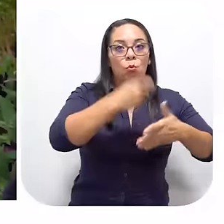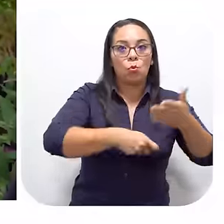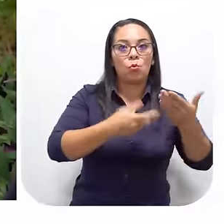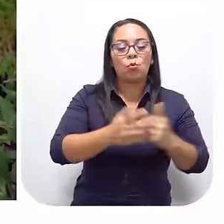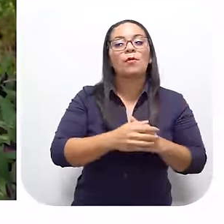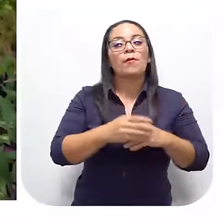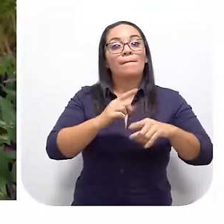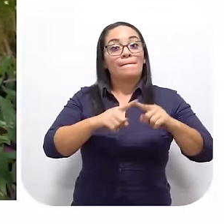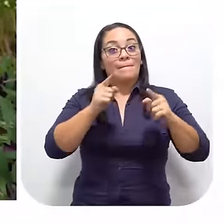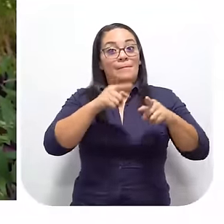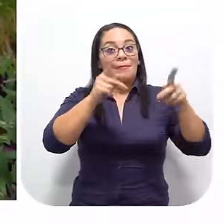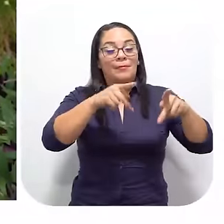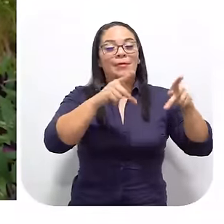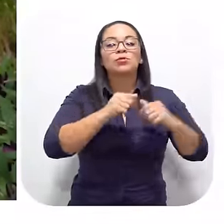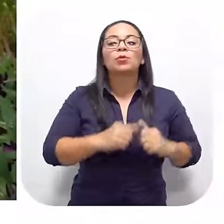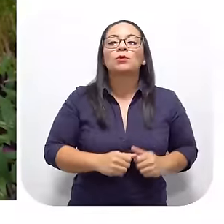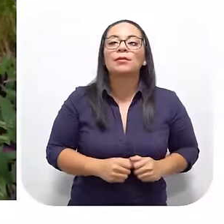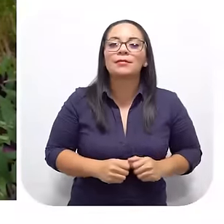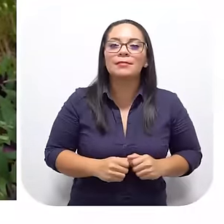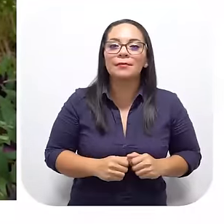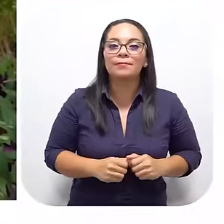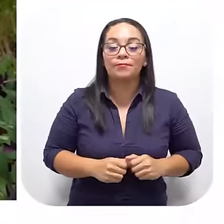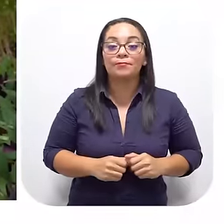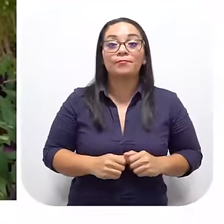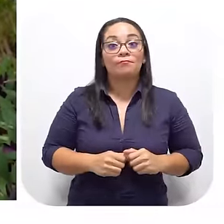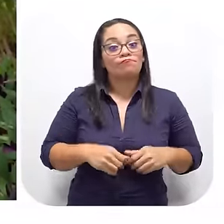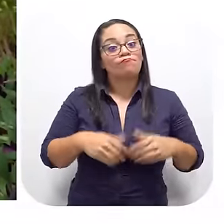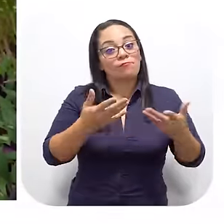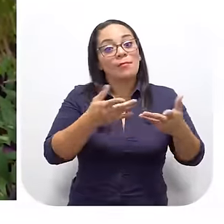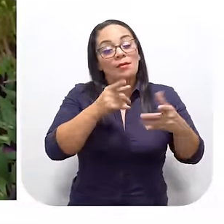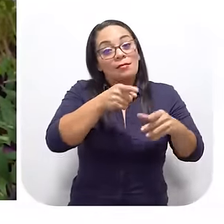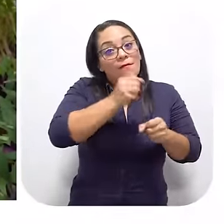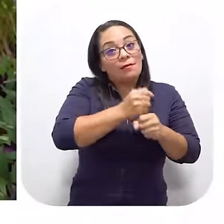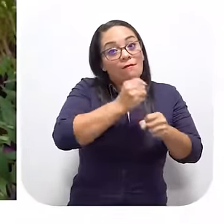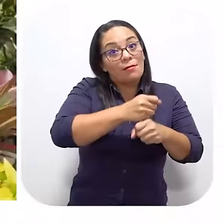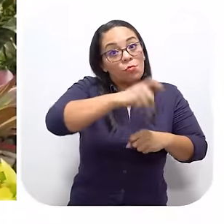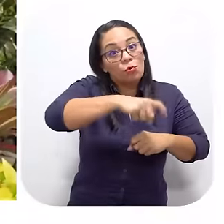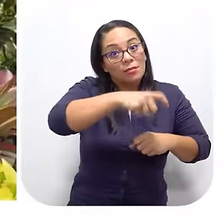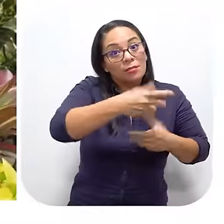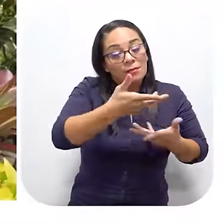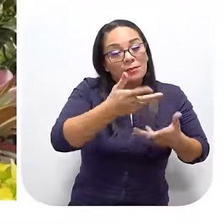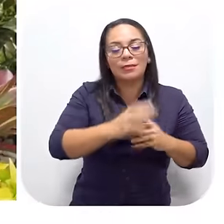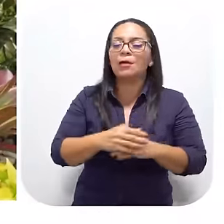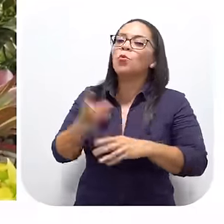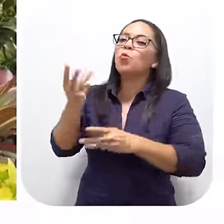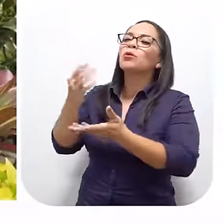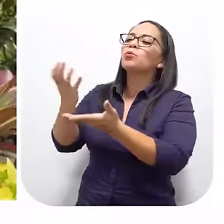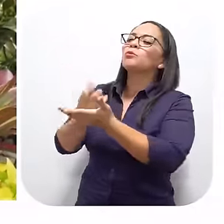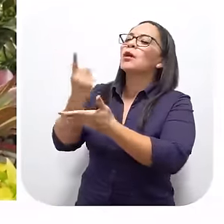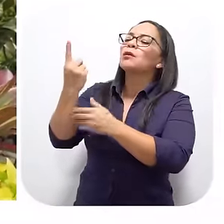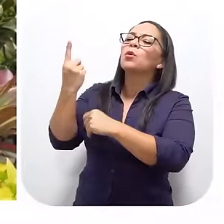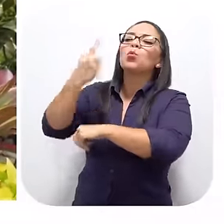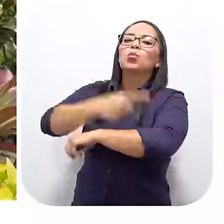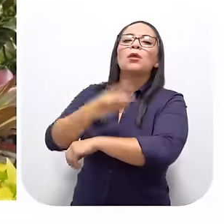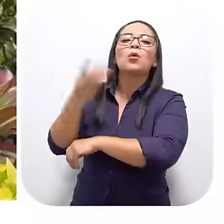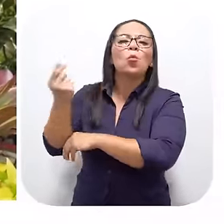Pero la necesidad De las personas humildes Tienen que Hay que seguir adelante Ok ¿Y cuánto se